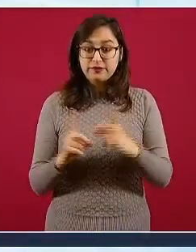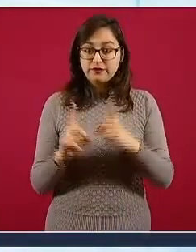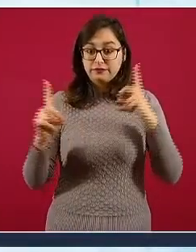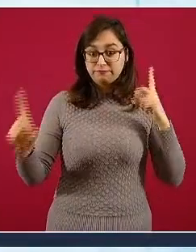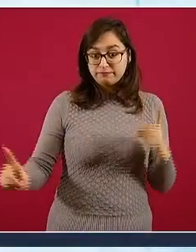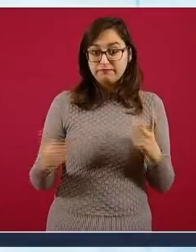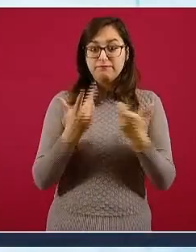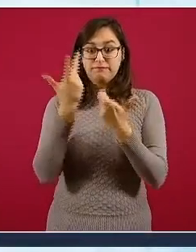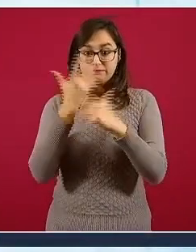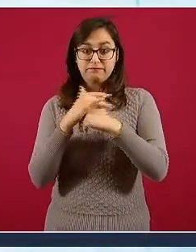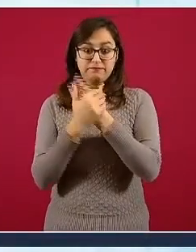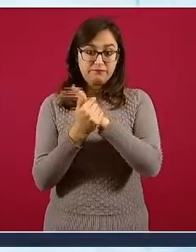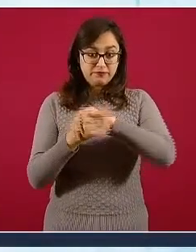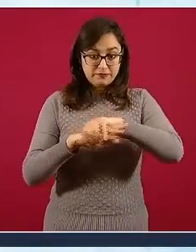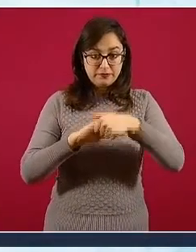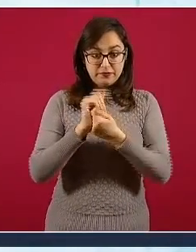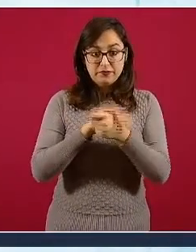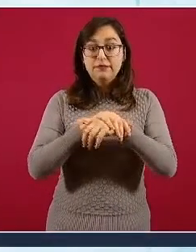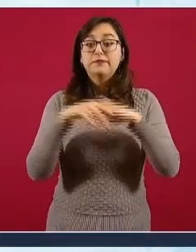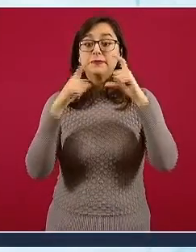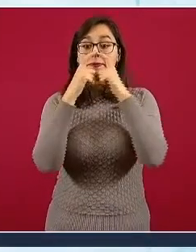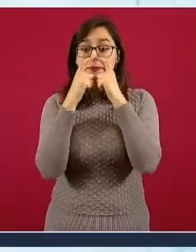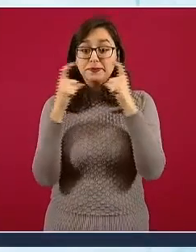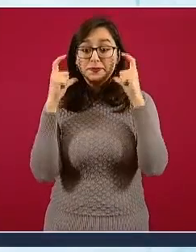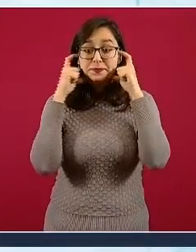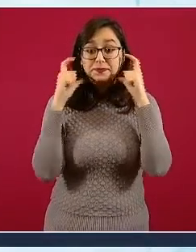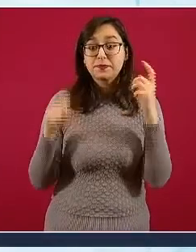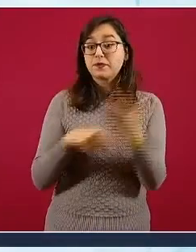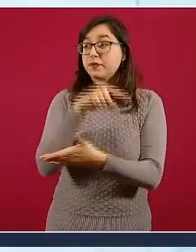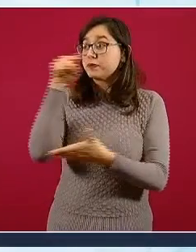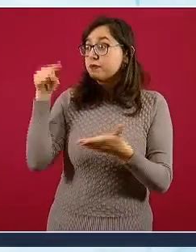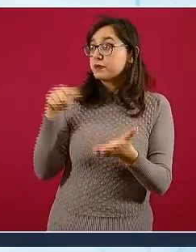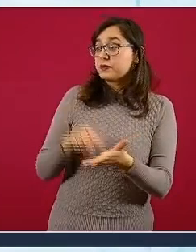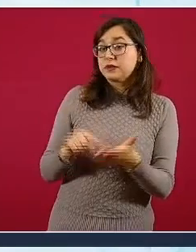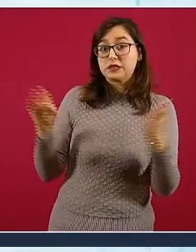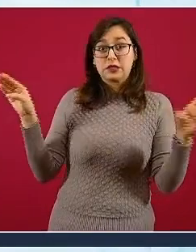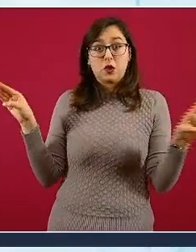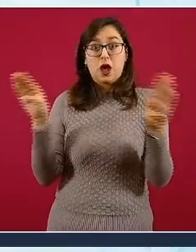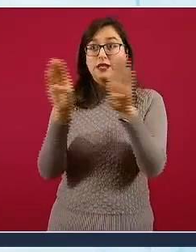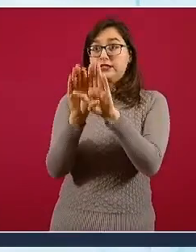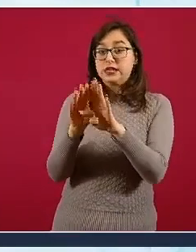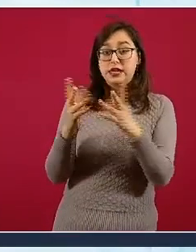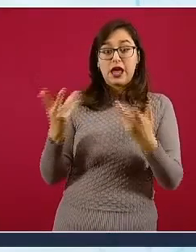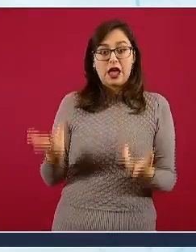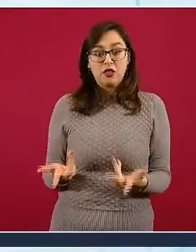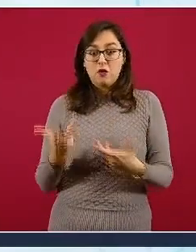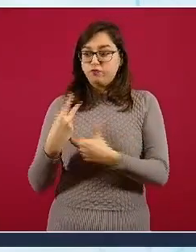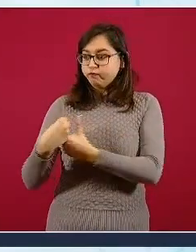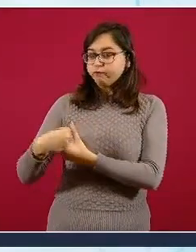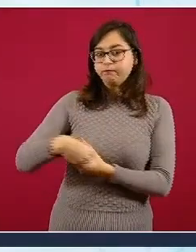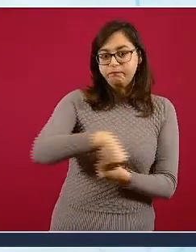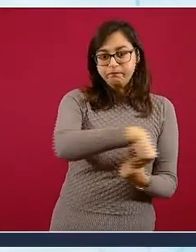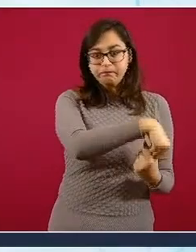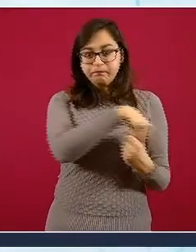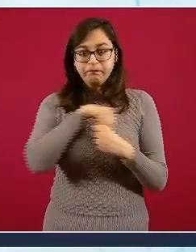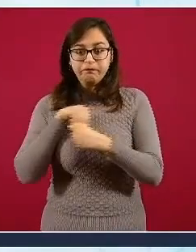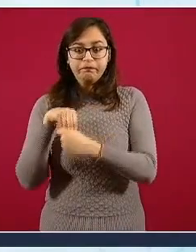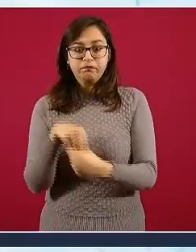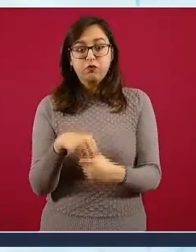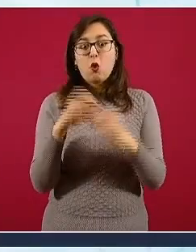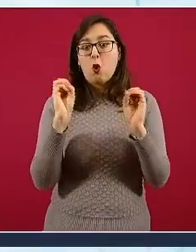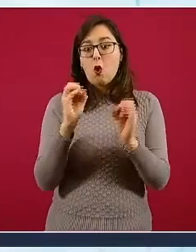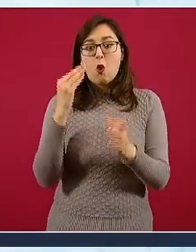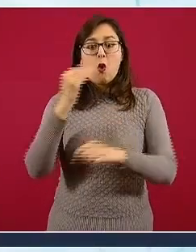cubrebocas, especialmente en aquellos lugares cerrados donde por un lado o no es posible mantener la sana distancia o no están adecuadamente